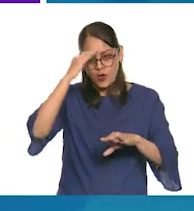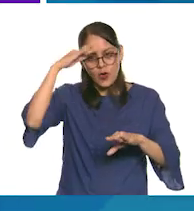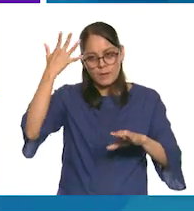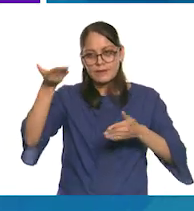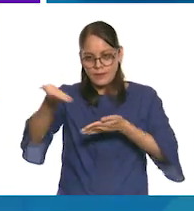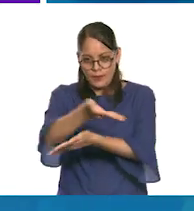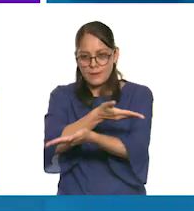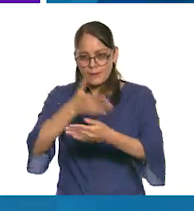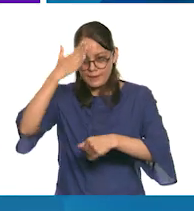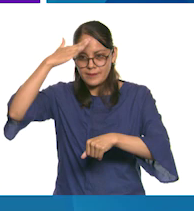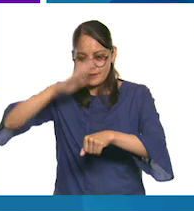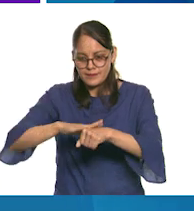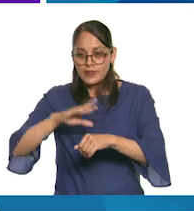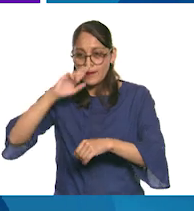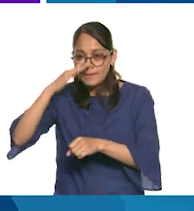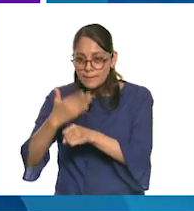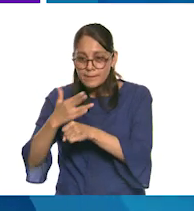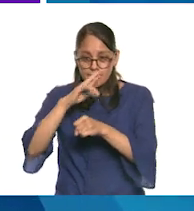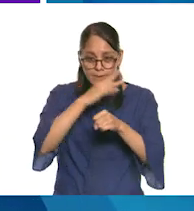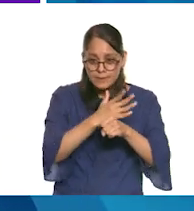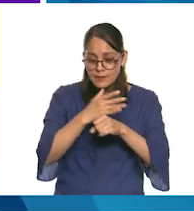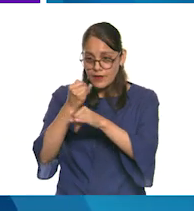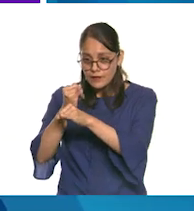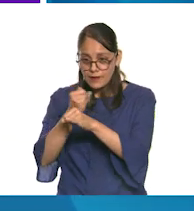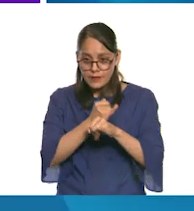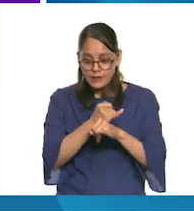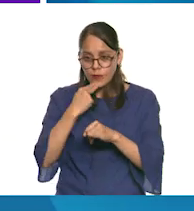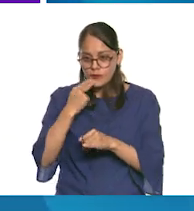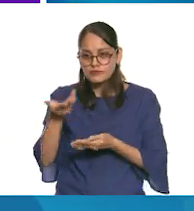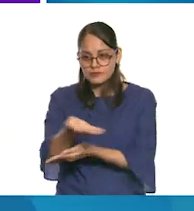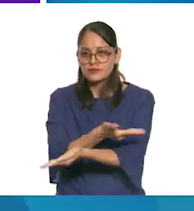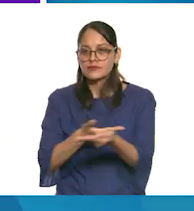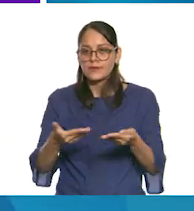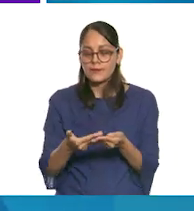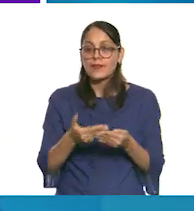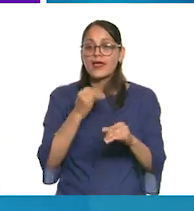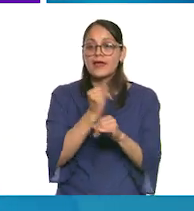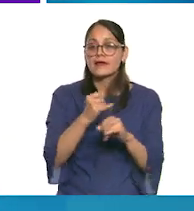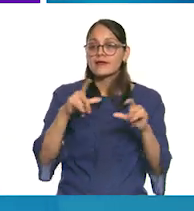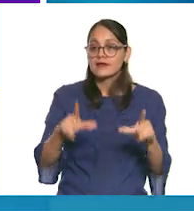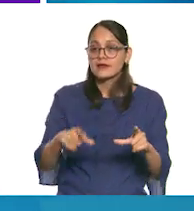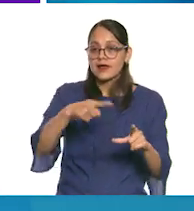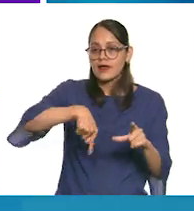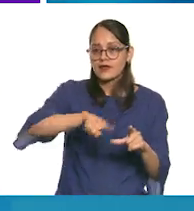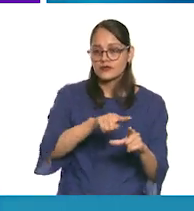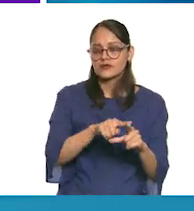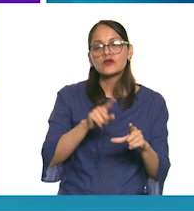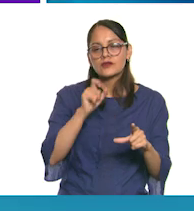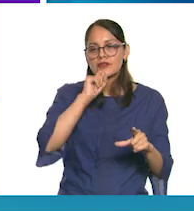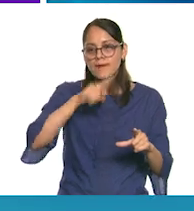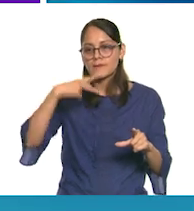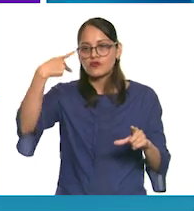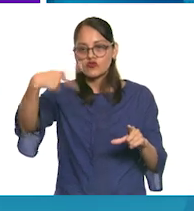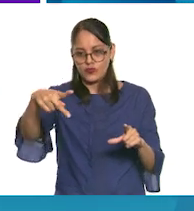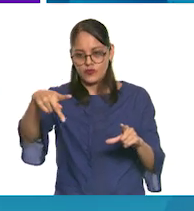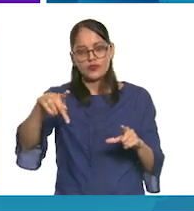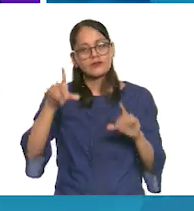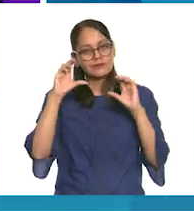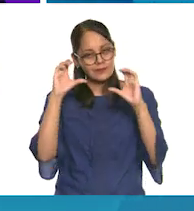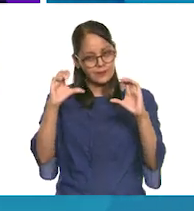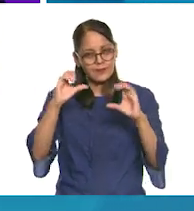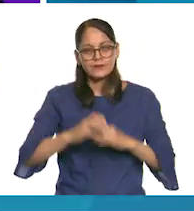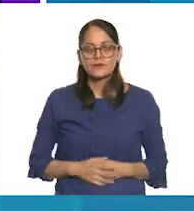con otros cibernautas responsables e informados como tú. El ciberespacio también es tu espacio. ¡Cuídate!